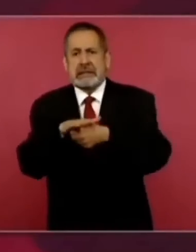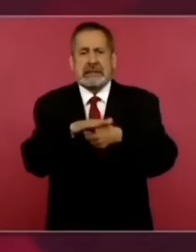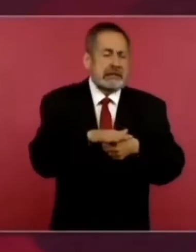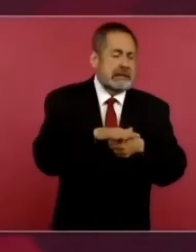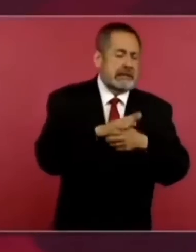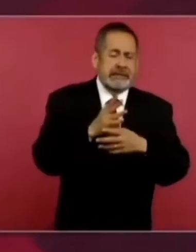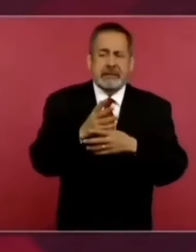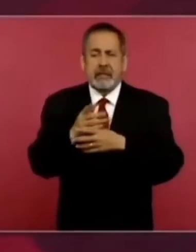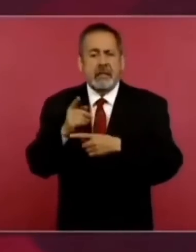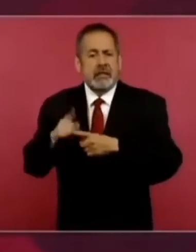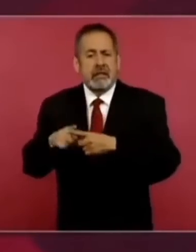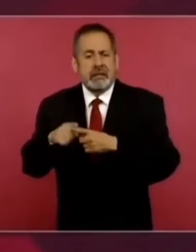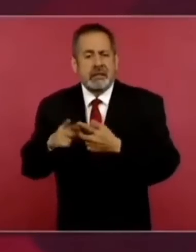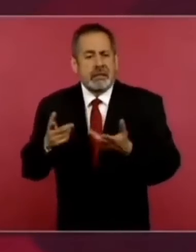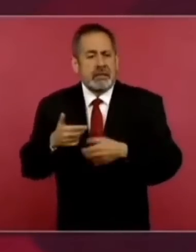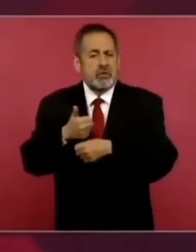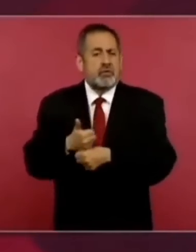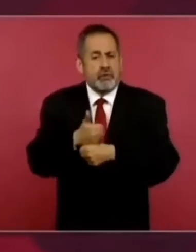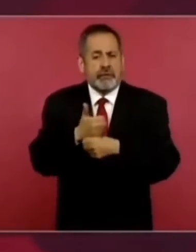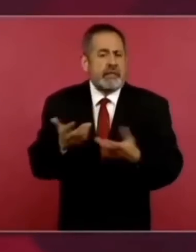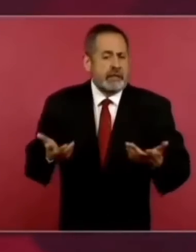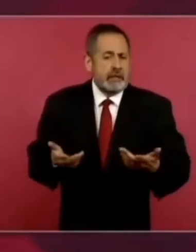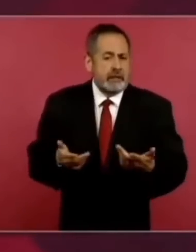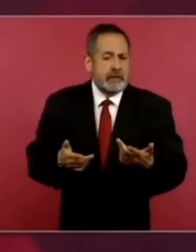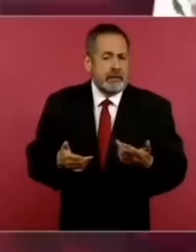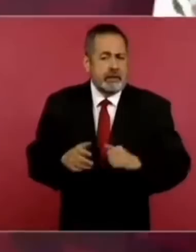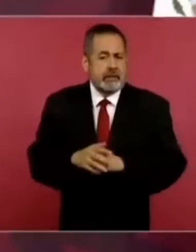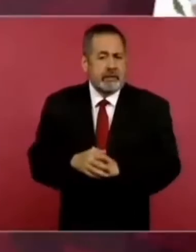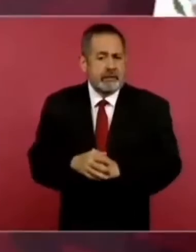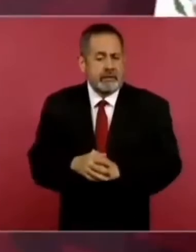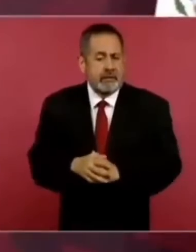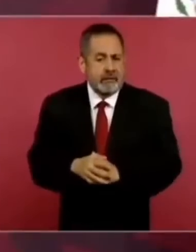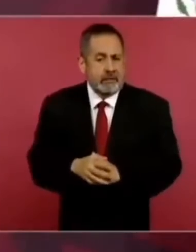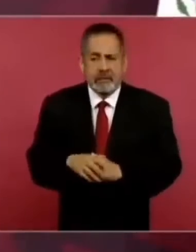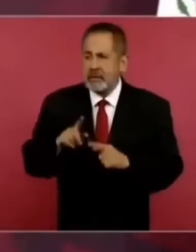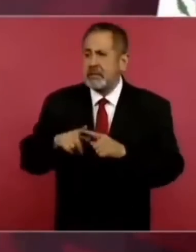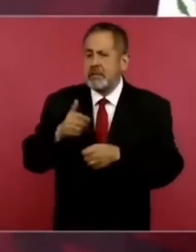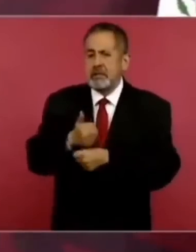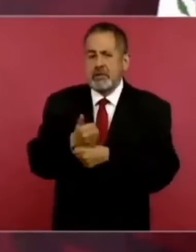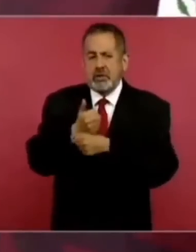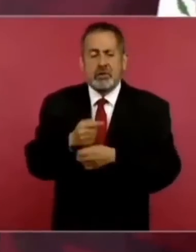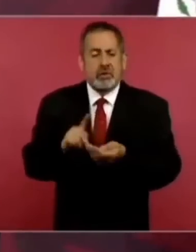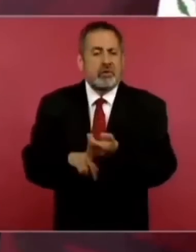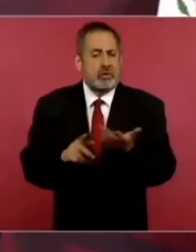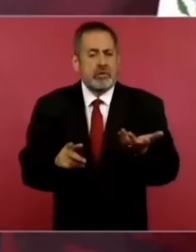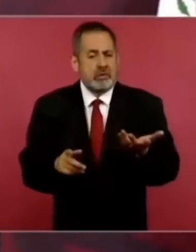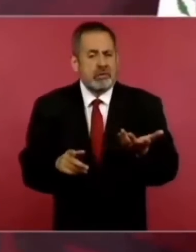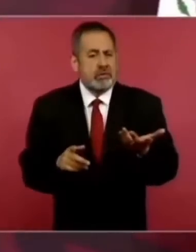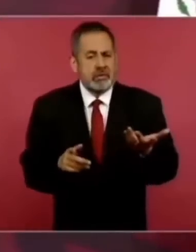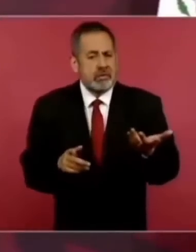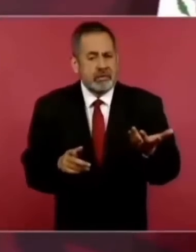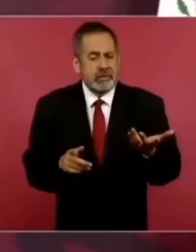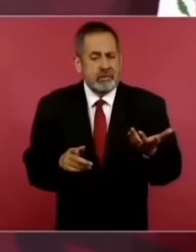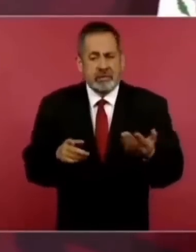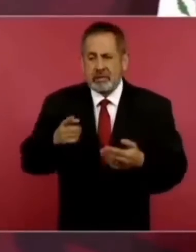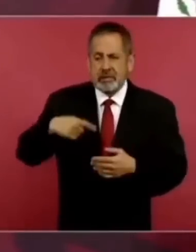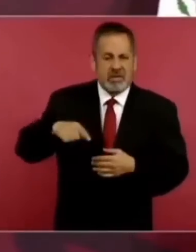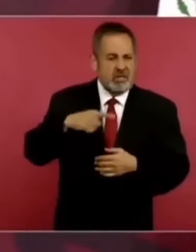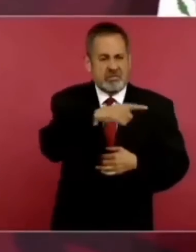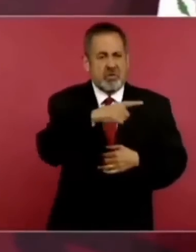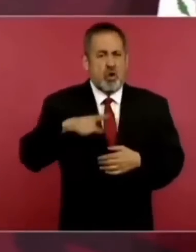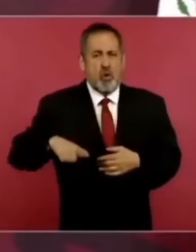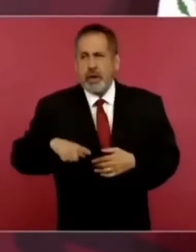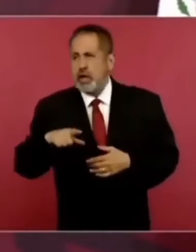padece de estas posturas